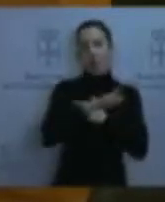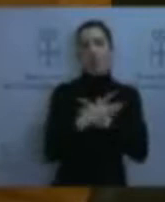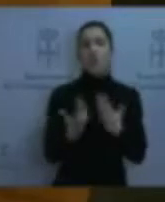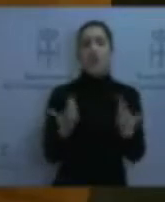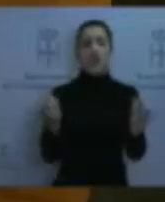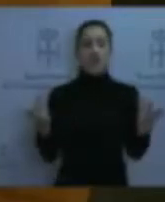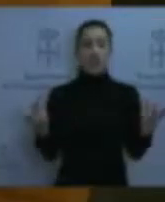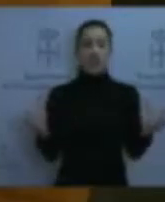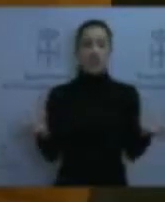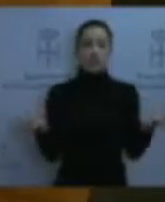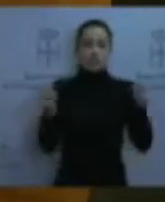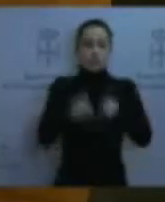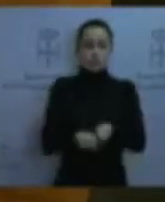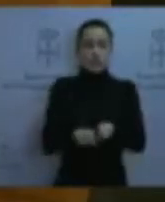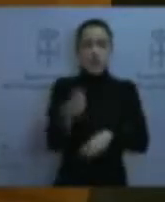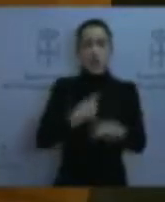estos mercados.